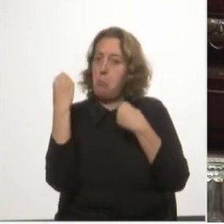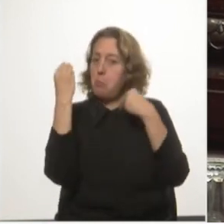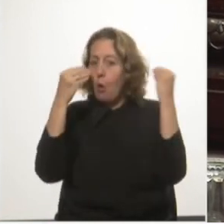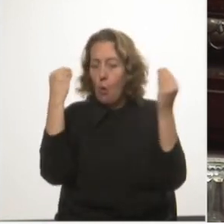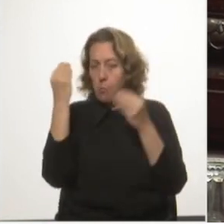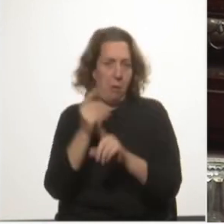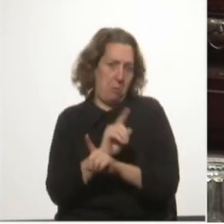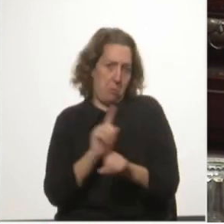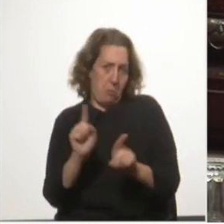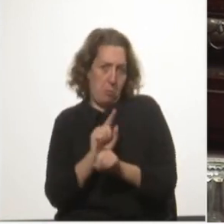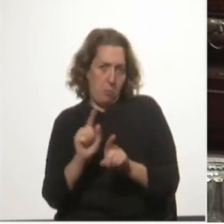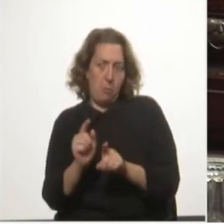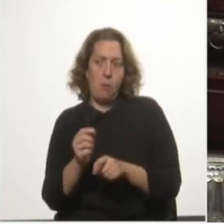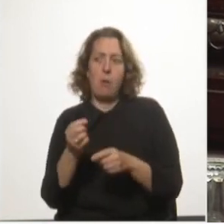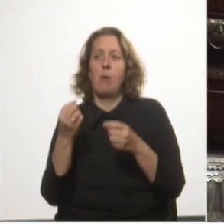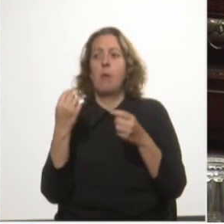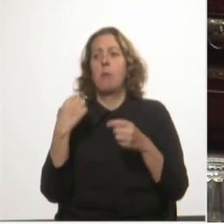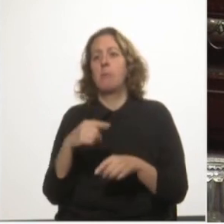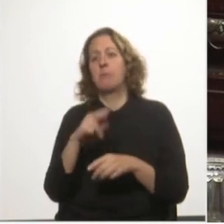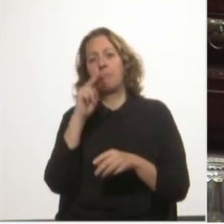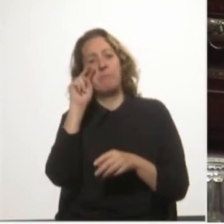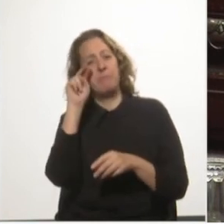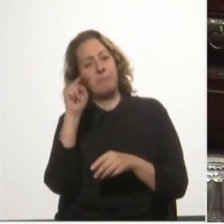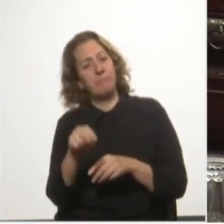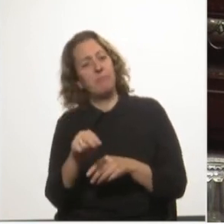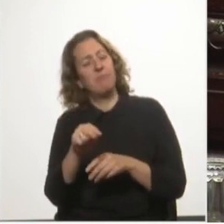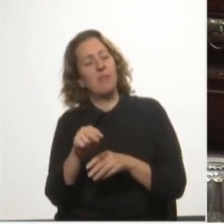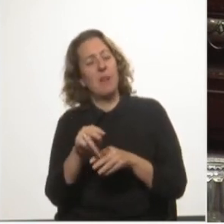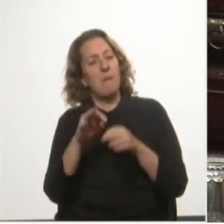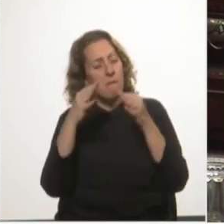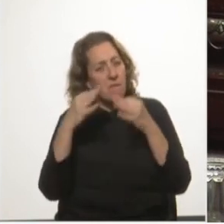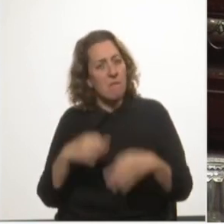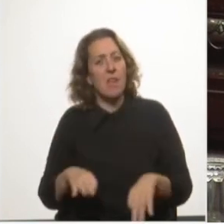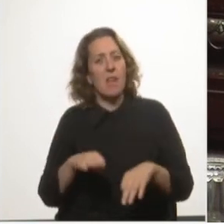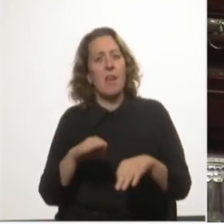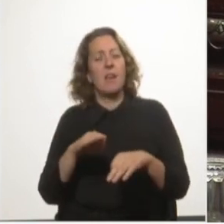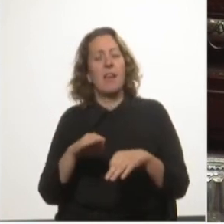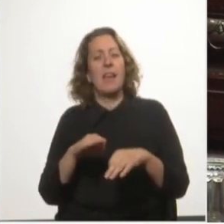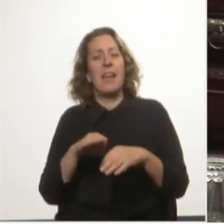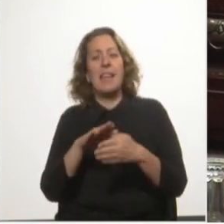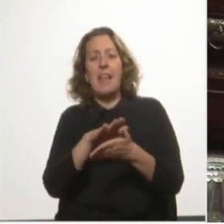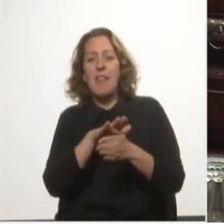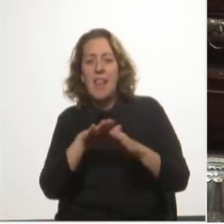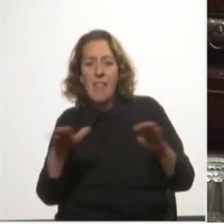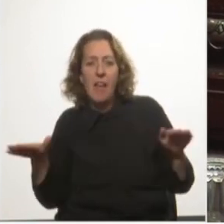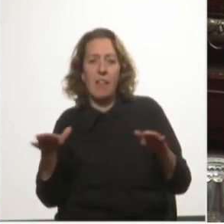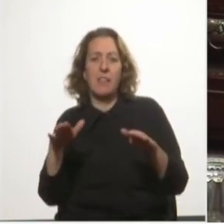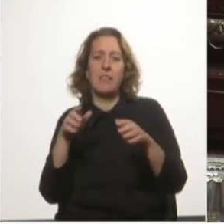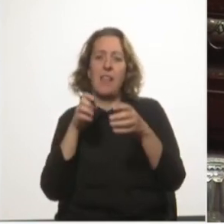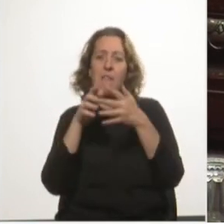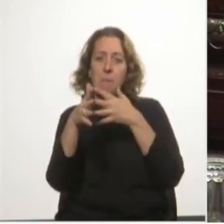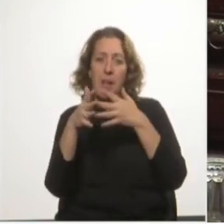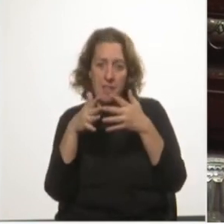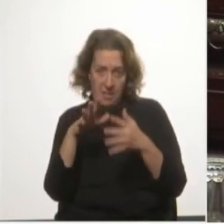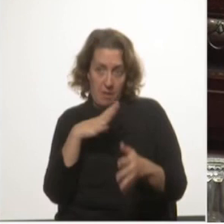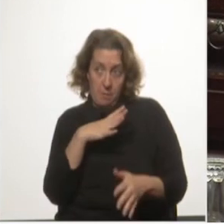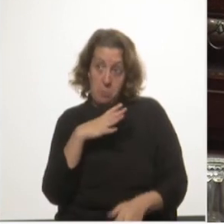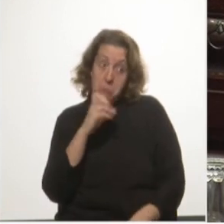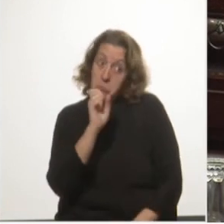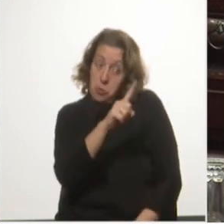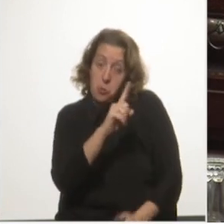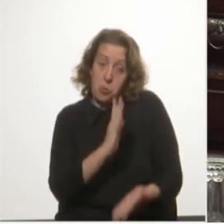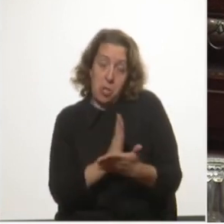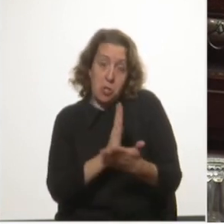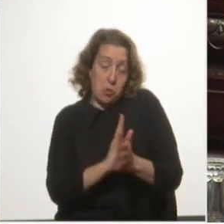un poco apego respecto del marco de estabilidad y transparencia de la que se había beneficiado. Estaba en su derecho.